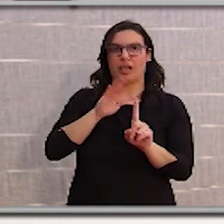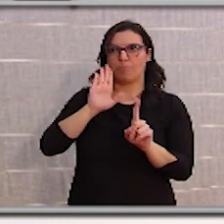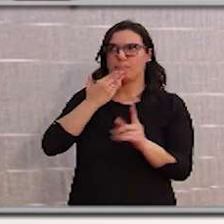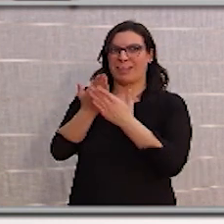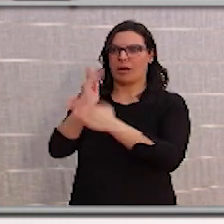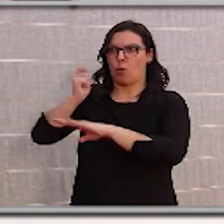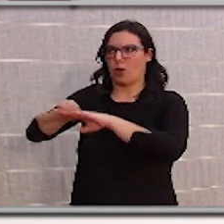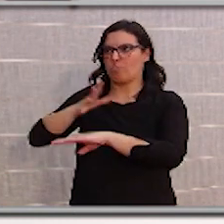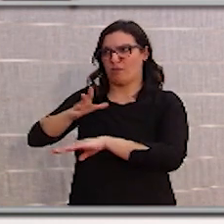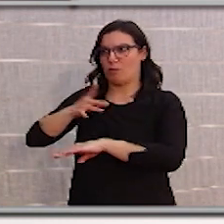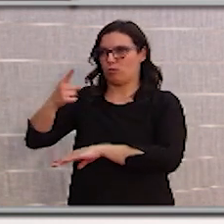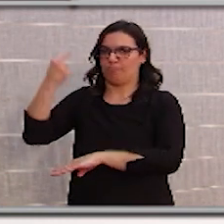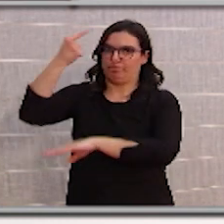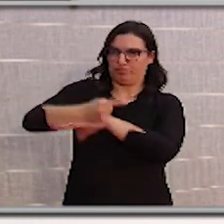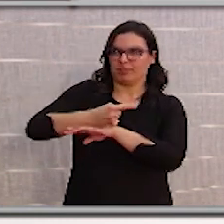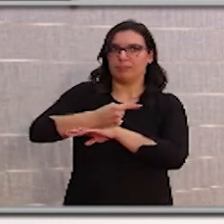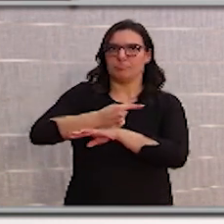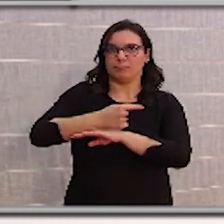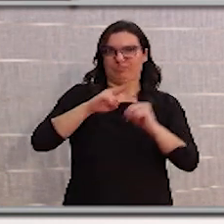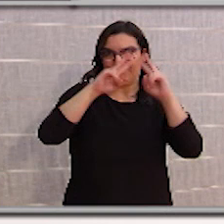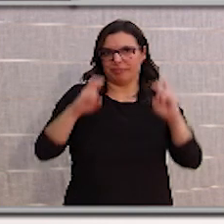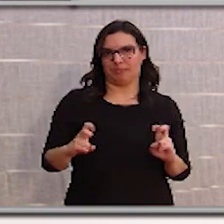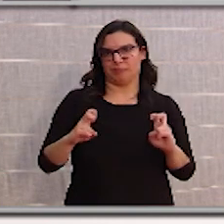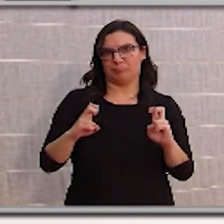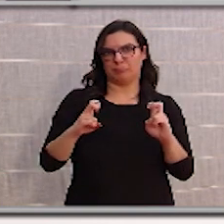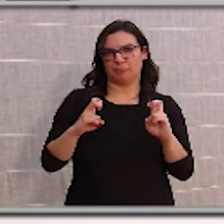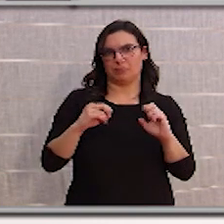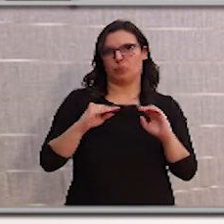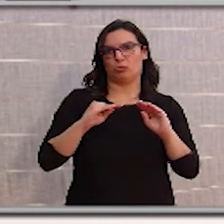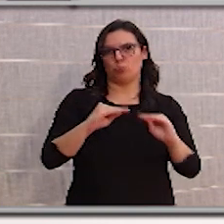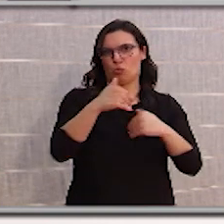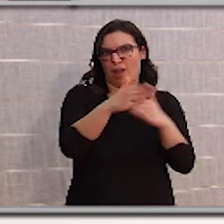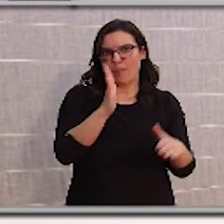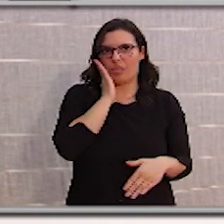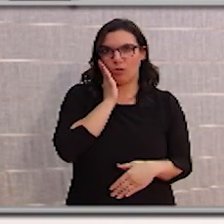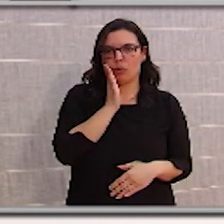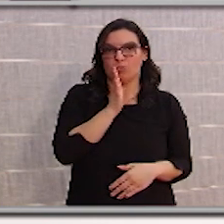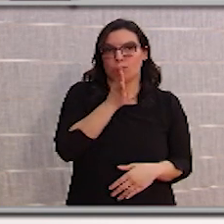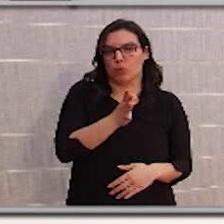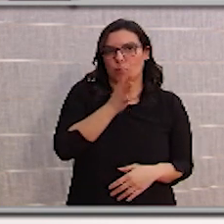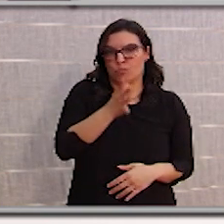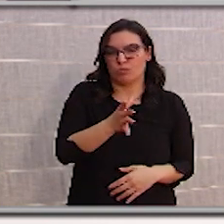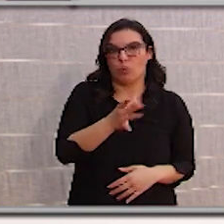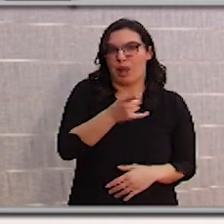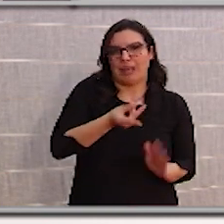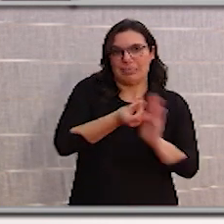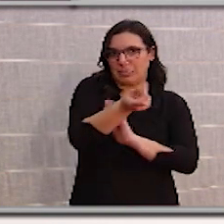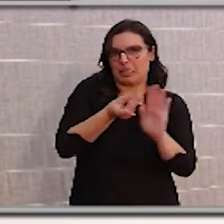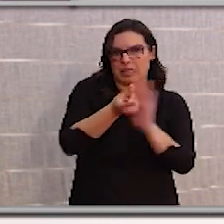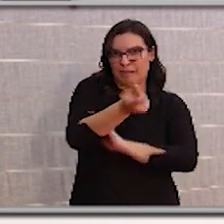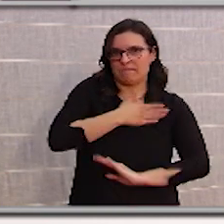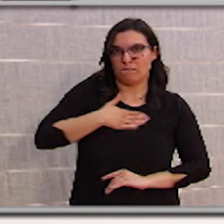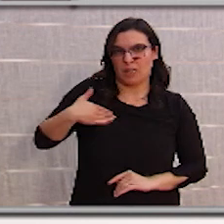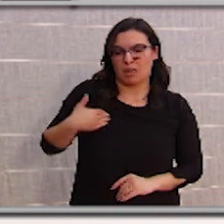poder tener inmovilizado en su habitación, porque evidentemente se nos escapaba fumar por los pasillos.